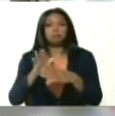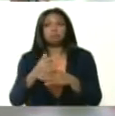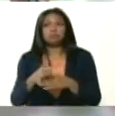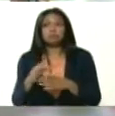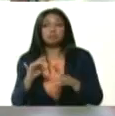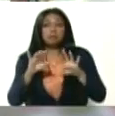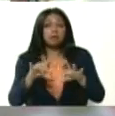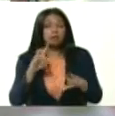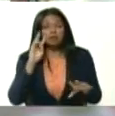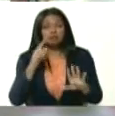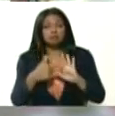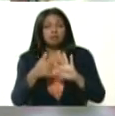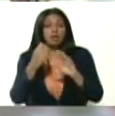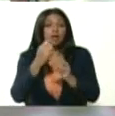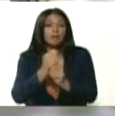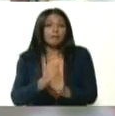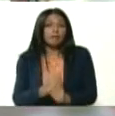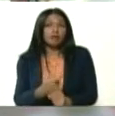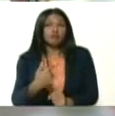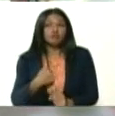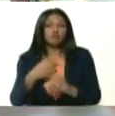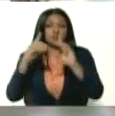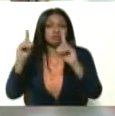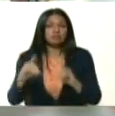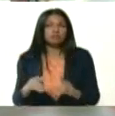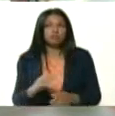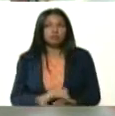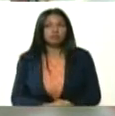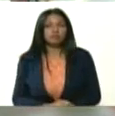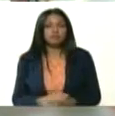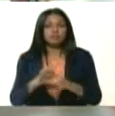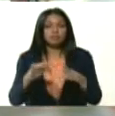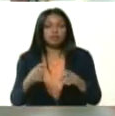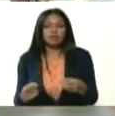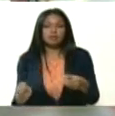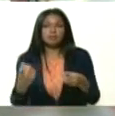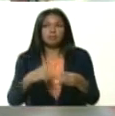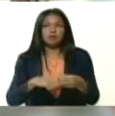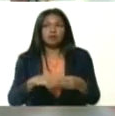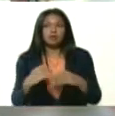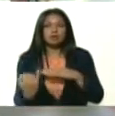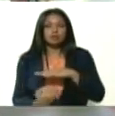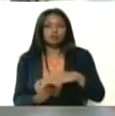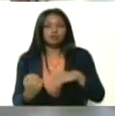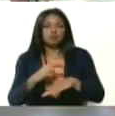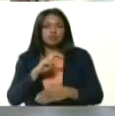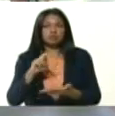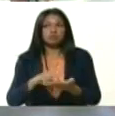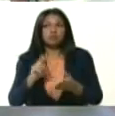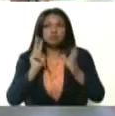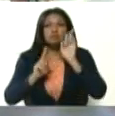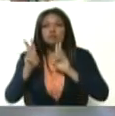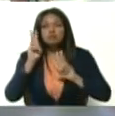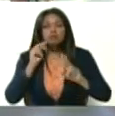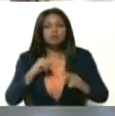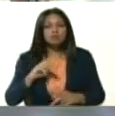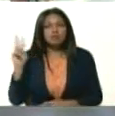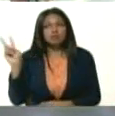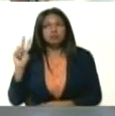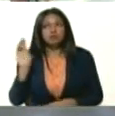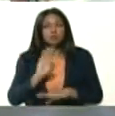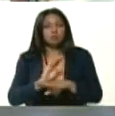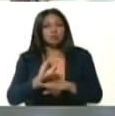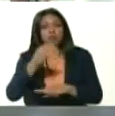ahí y he decidido que esas máquinas se incorporen al Instituto Nacional de Higiene de Venezuela para